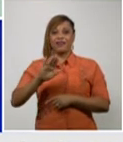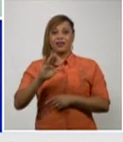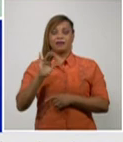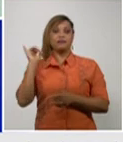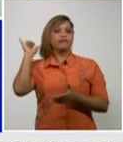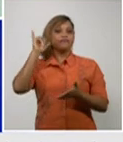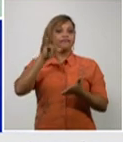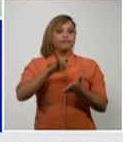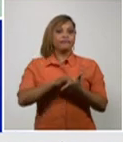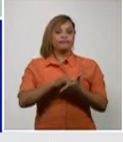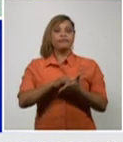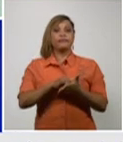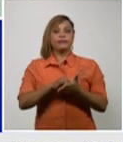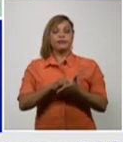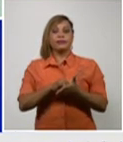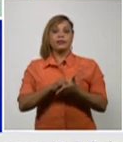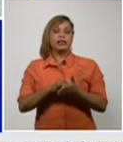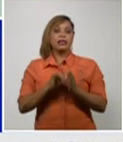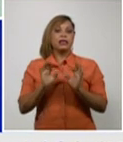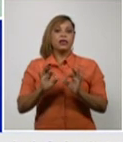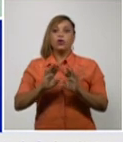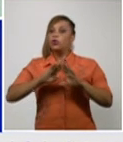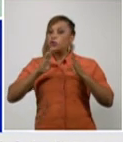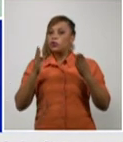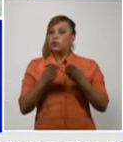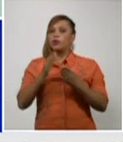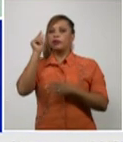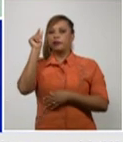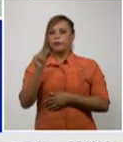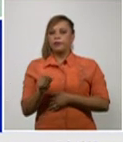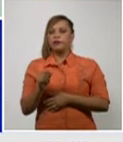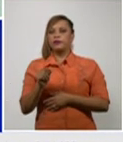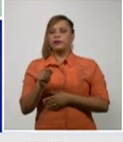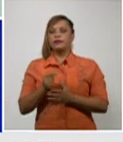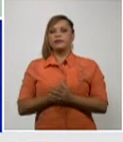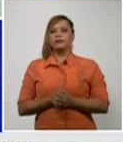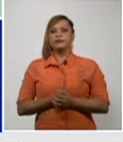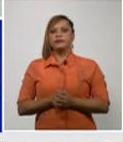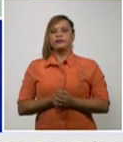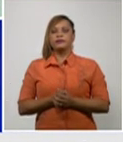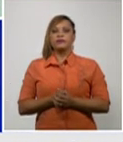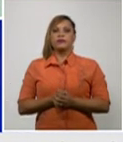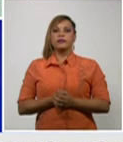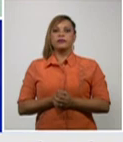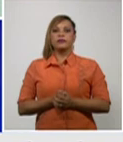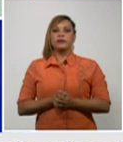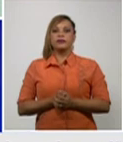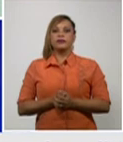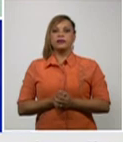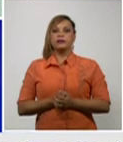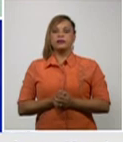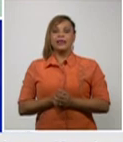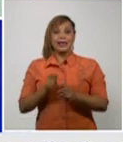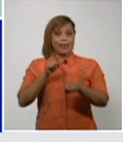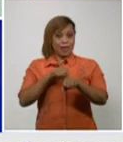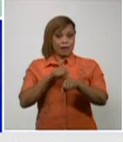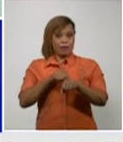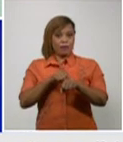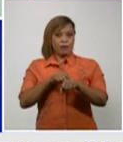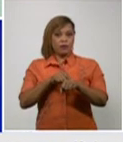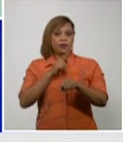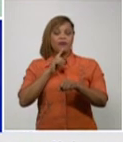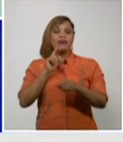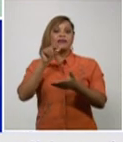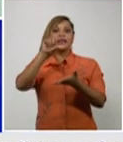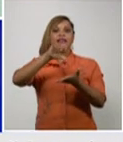y que todos estos pacientes importados pues se encontraban en centros de aislamiento